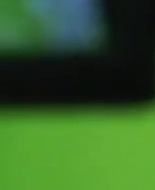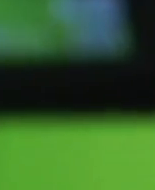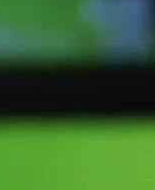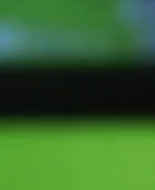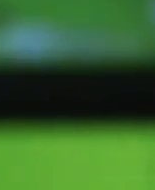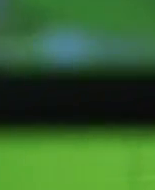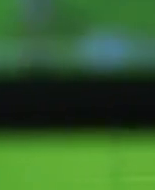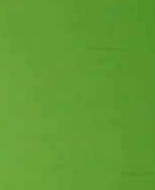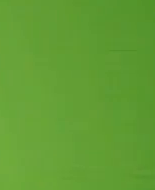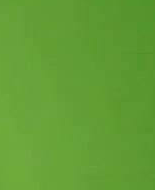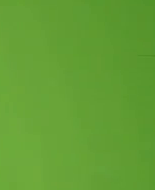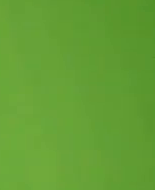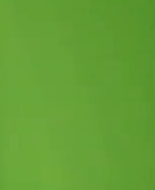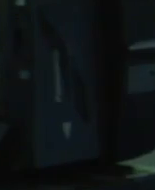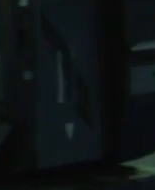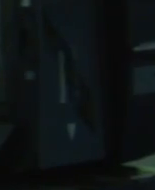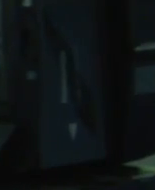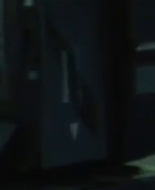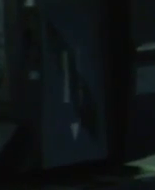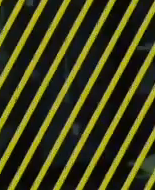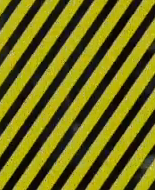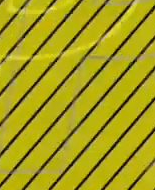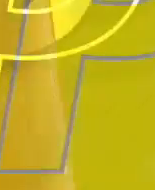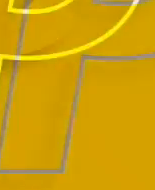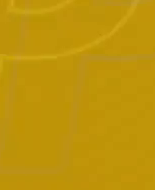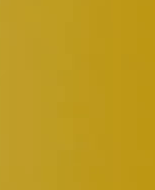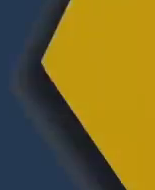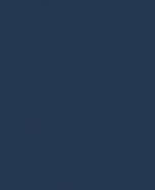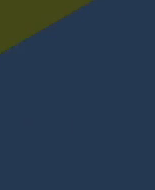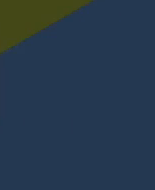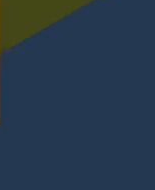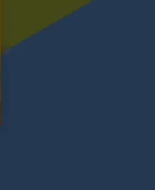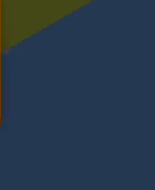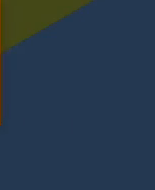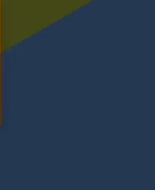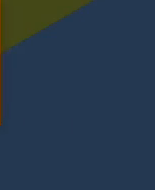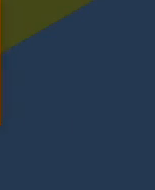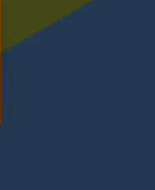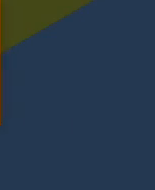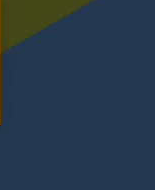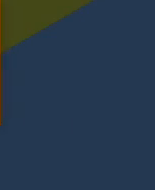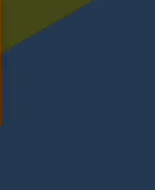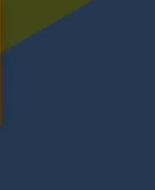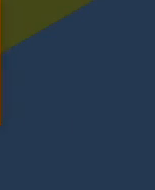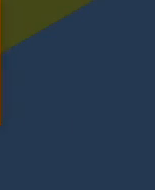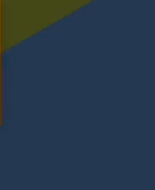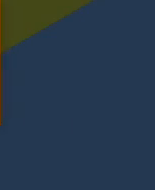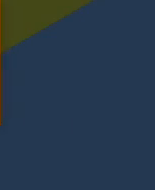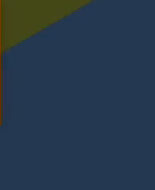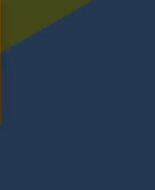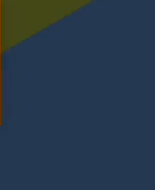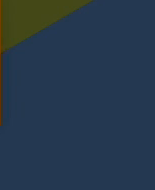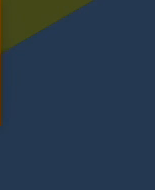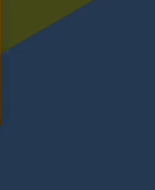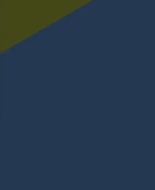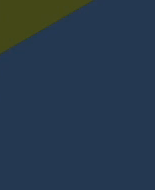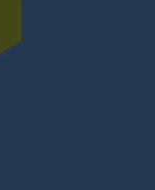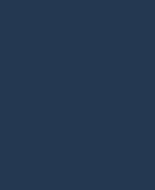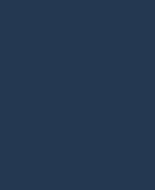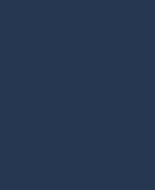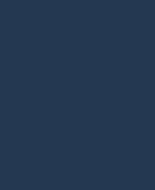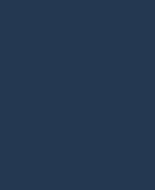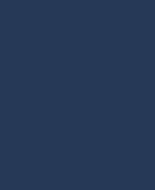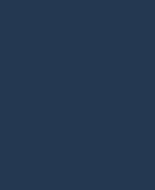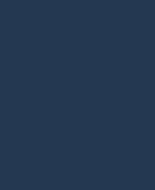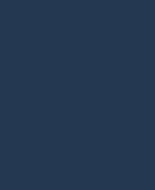Usted lo encontrará en Inforrenap GT Todos los viernes a las 16 horas por el Canal de Gobierno